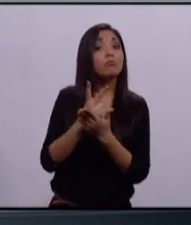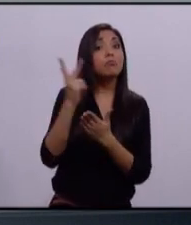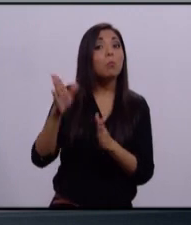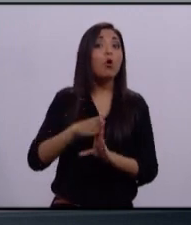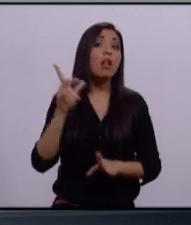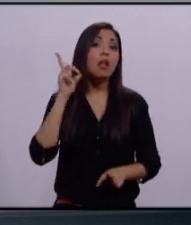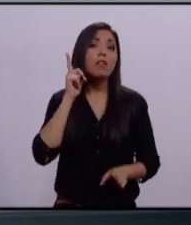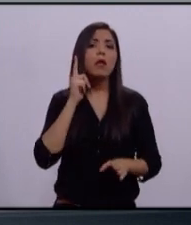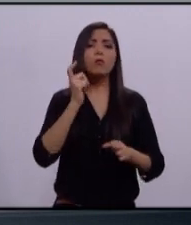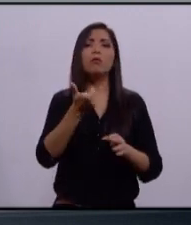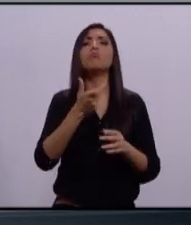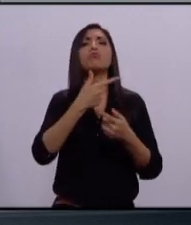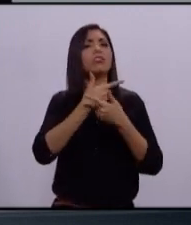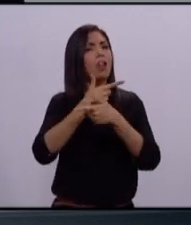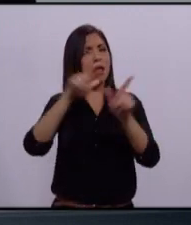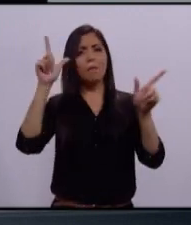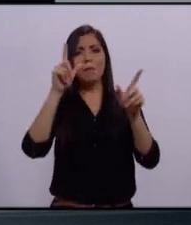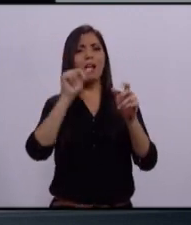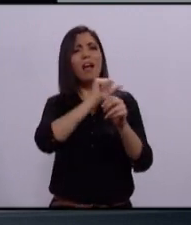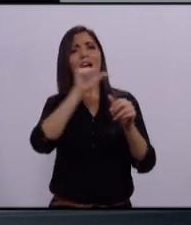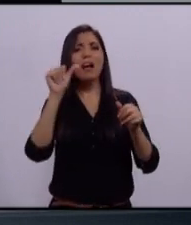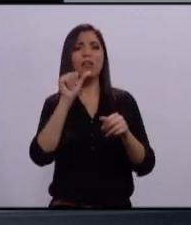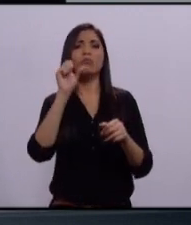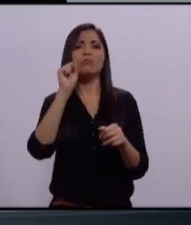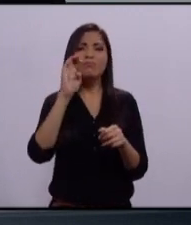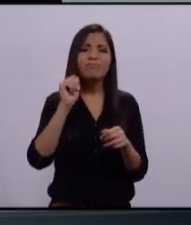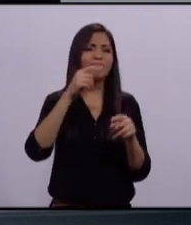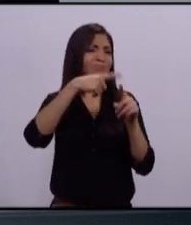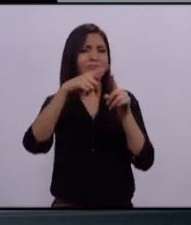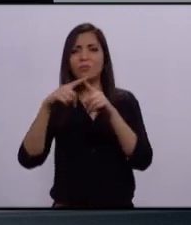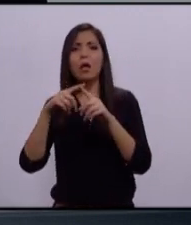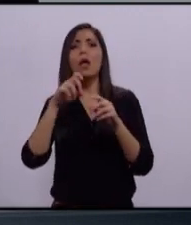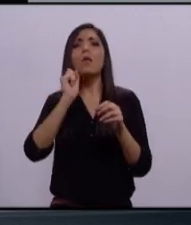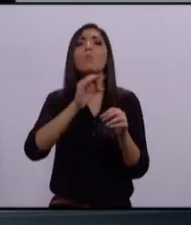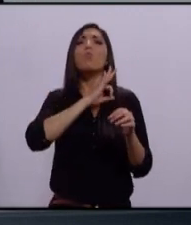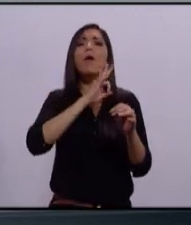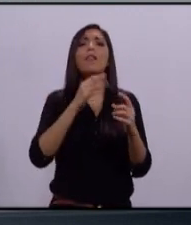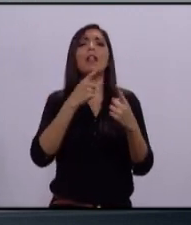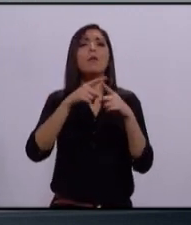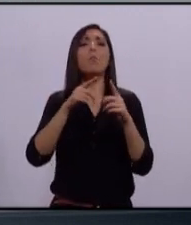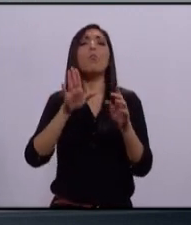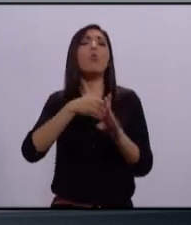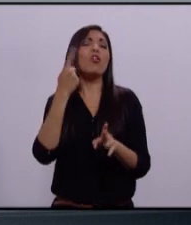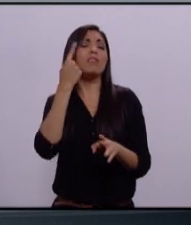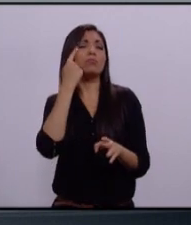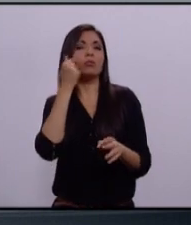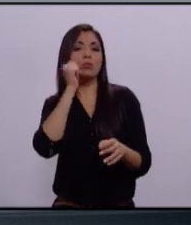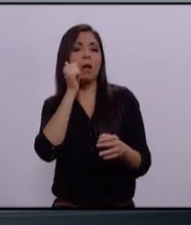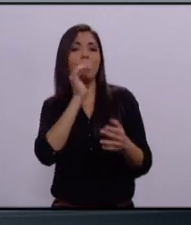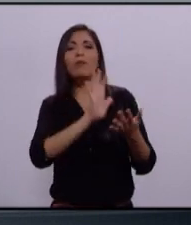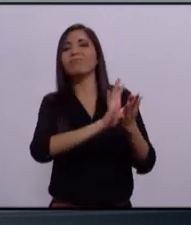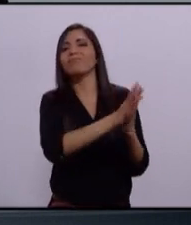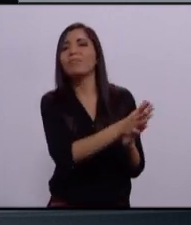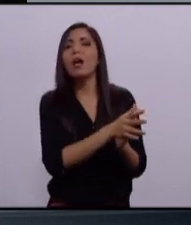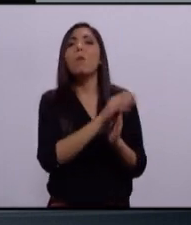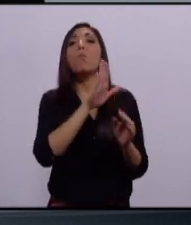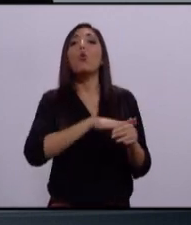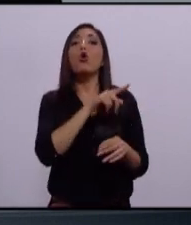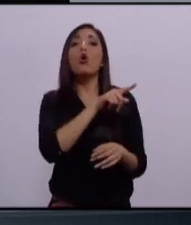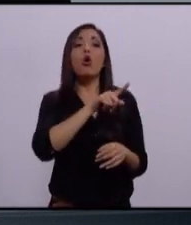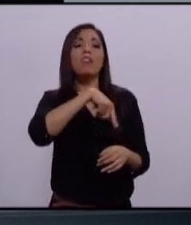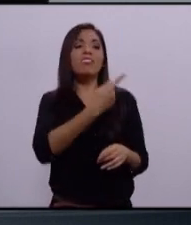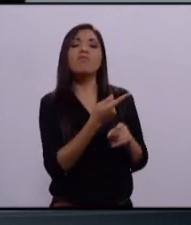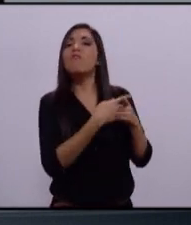de Libre Convivencia, que reconoce los derechos humanos de miles de familias que eran discriminadas por el simple hecho de ser